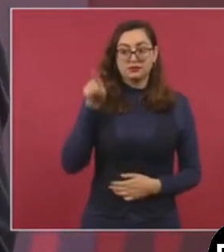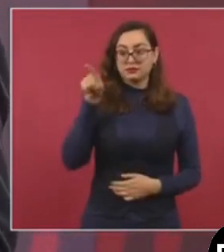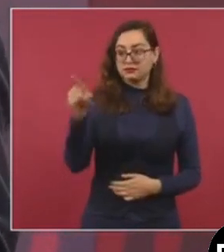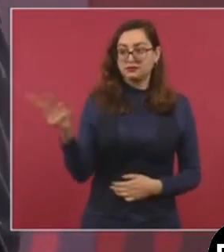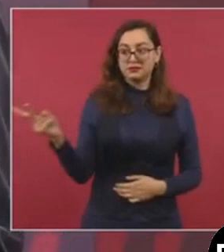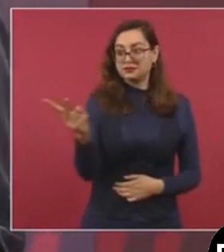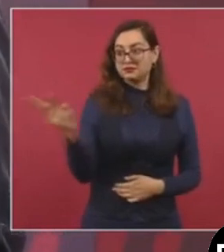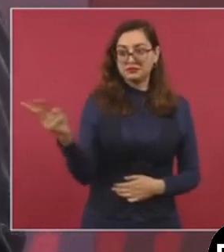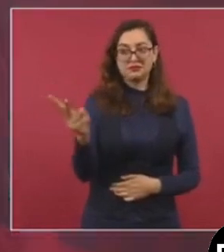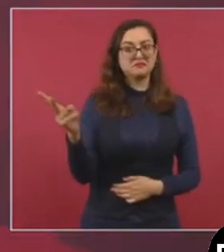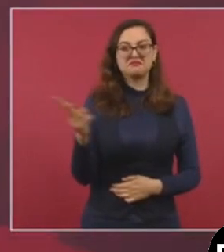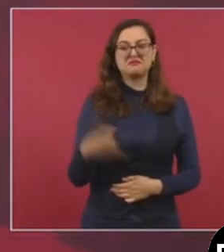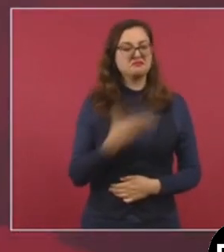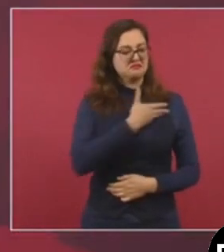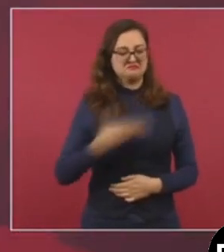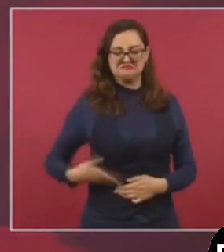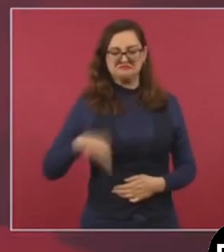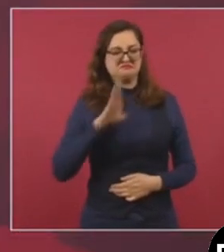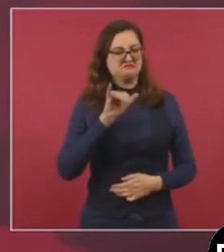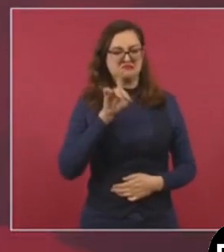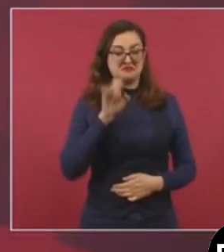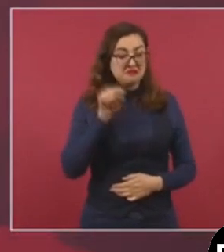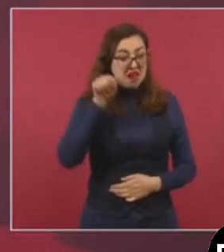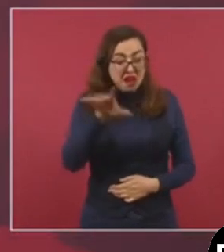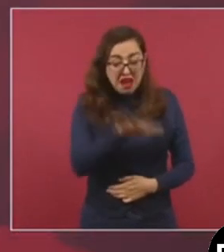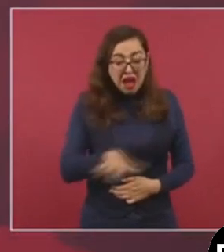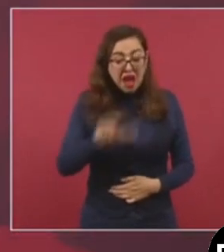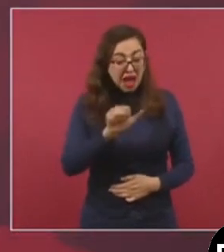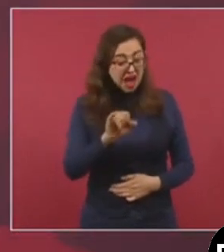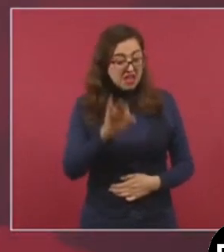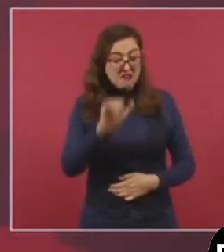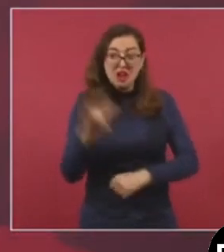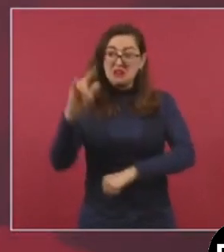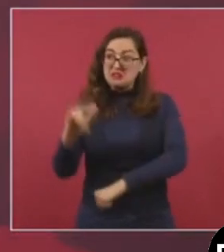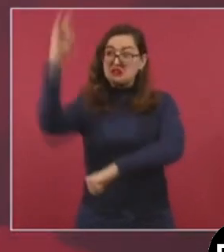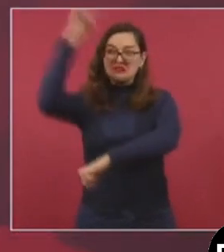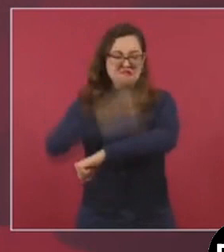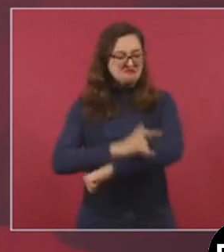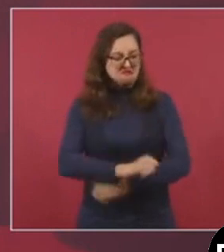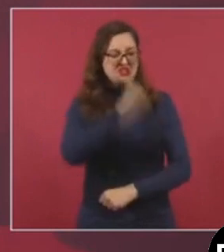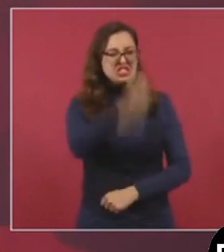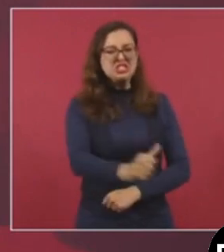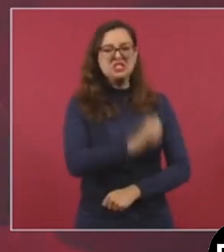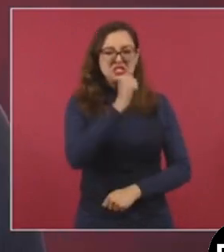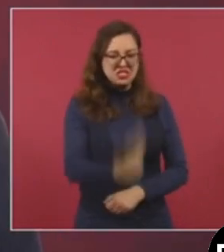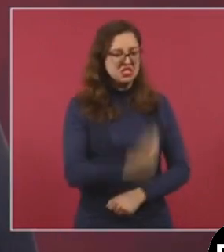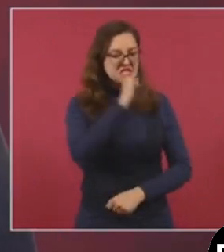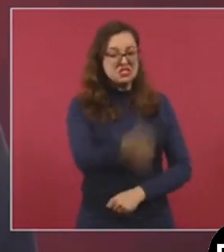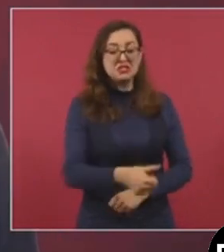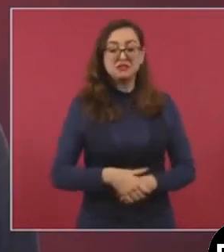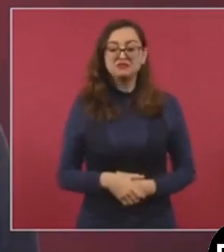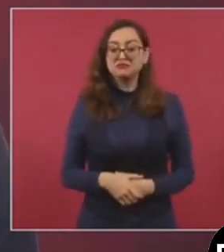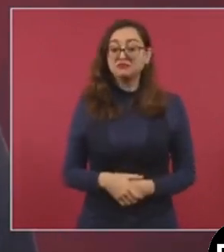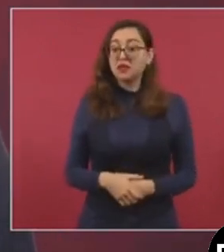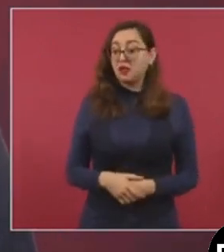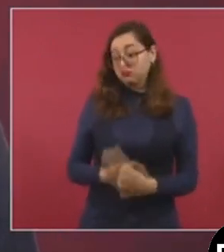avión del presidente, entonces ahí sí no vale la pena decir, pues fíjate que